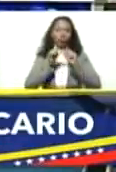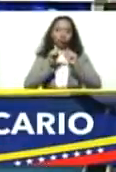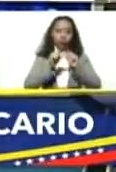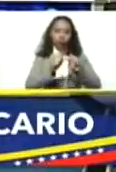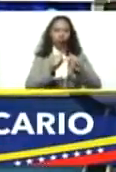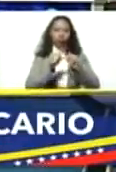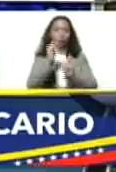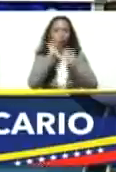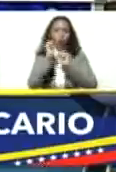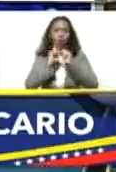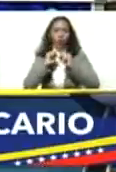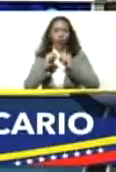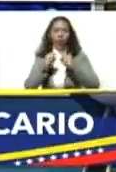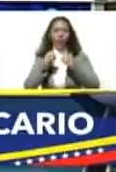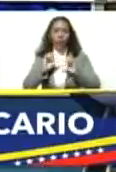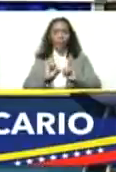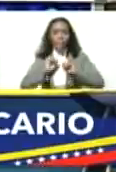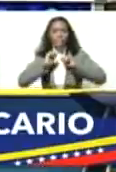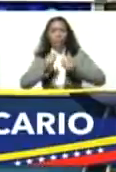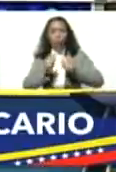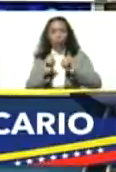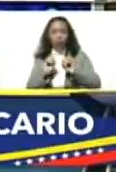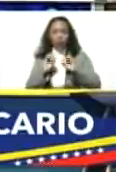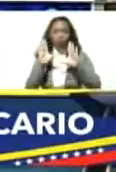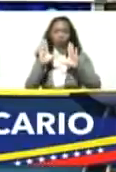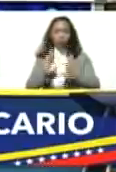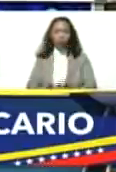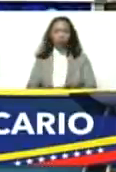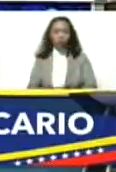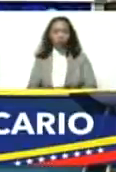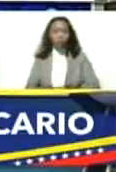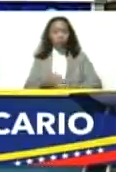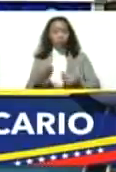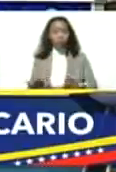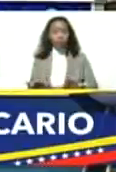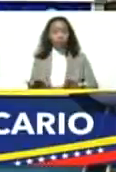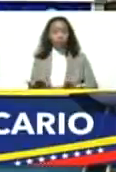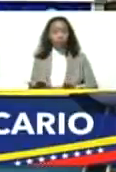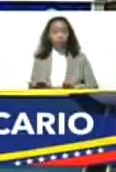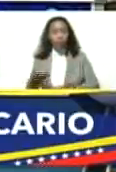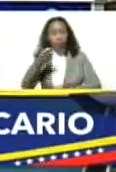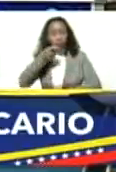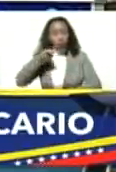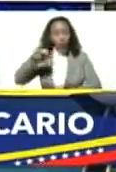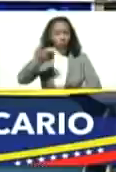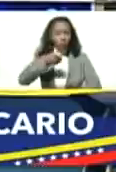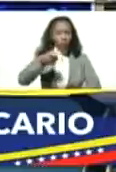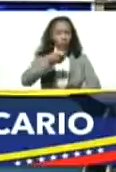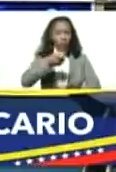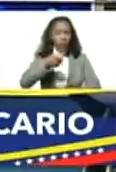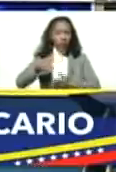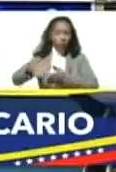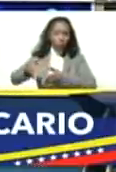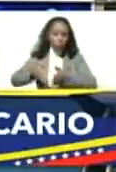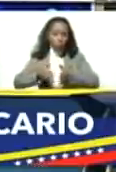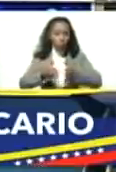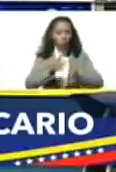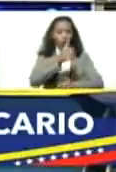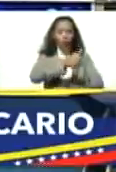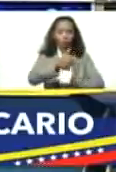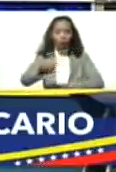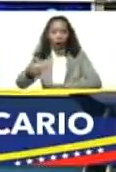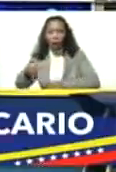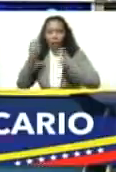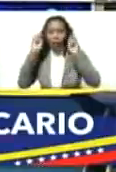motores económicos encendidos. Y buscar el camino para que cada motor fuera